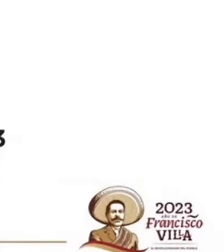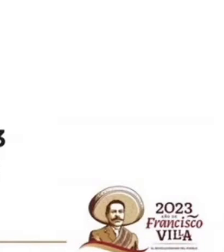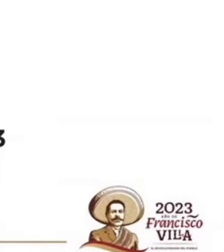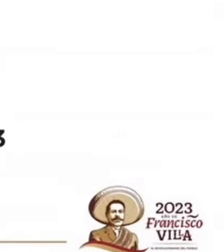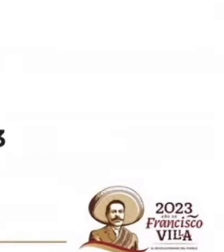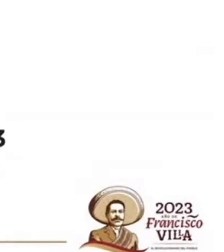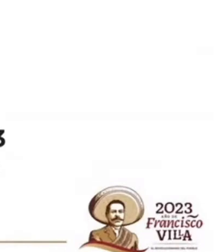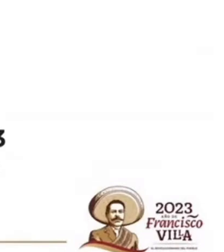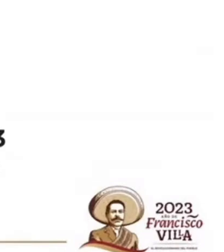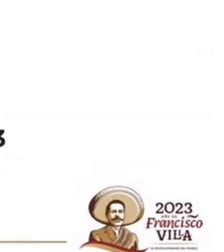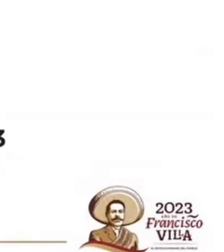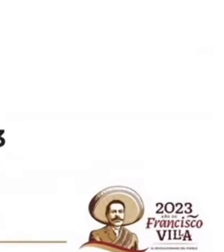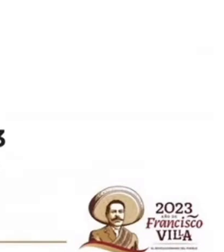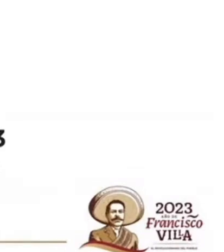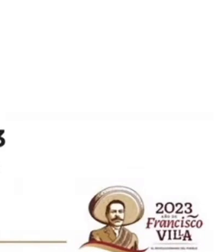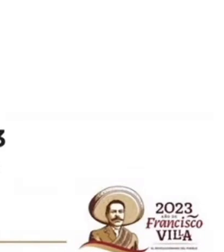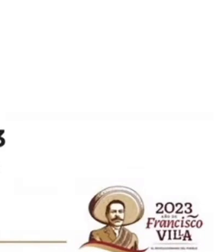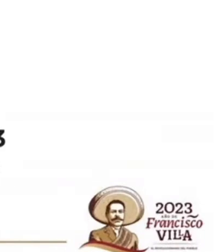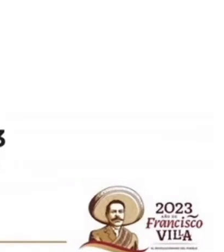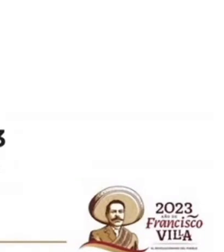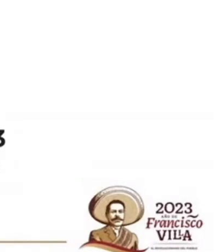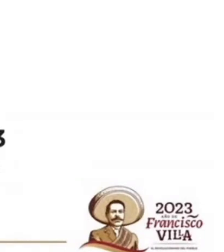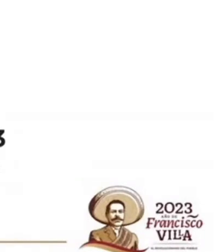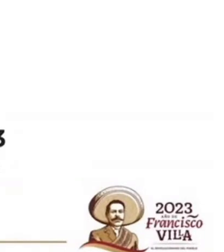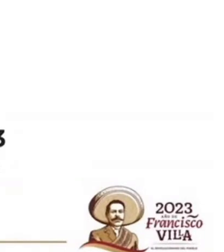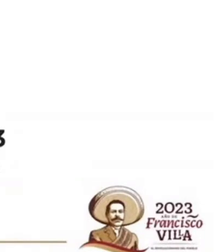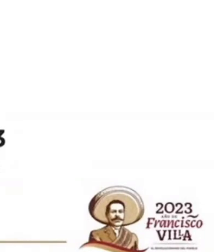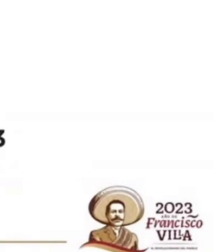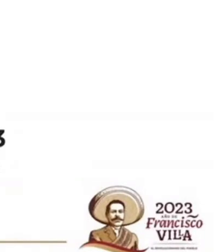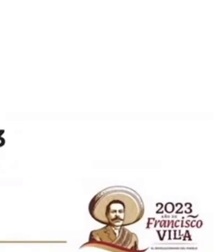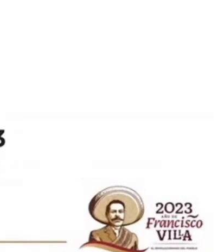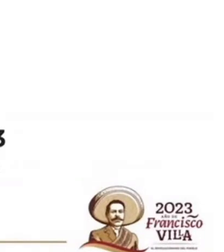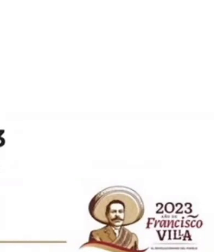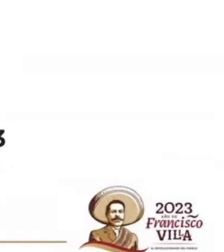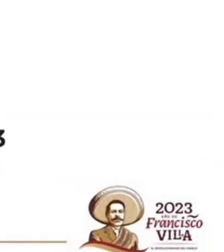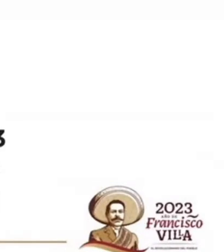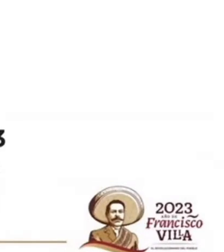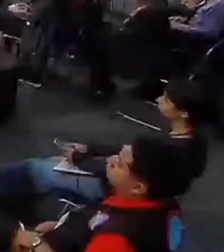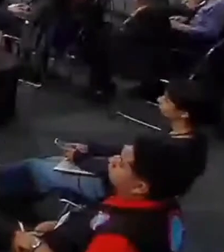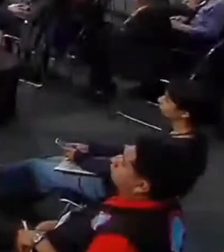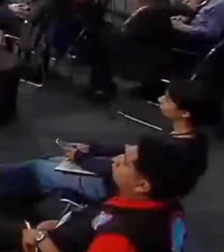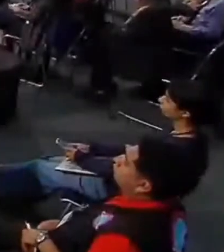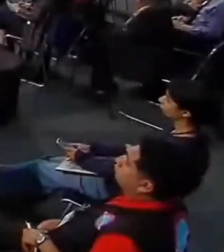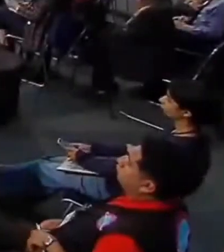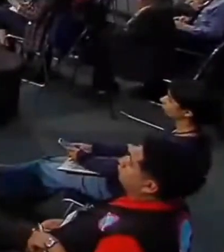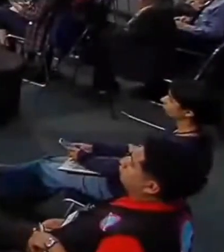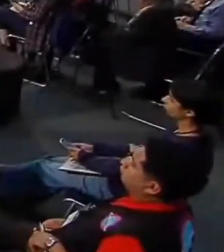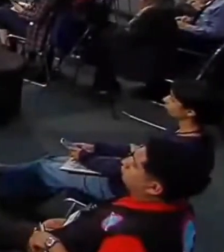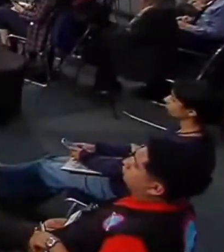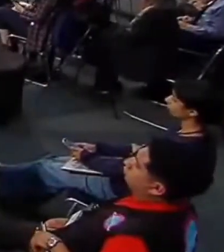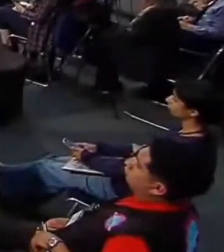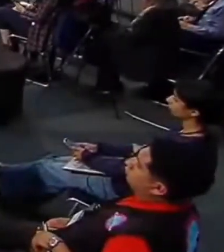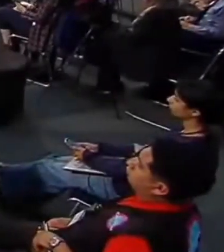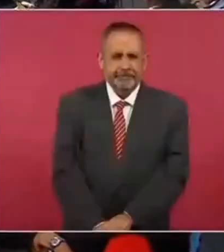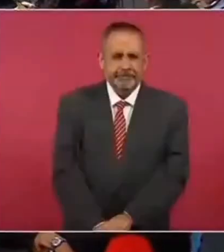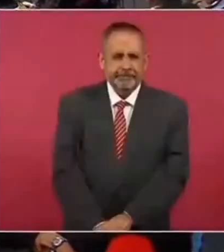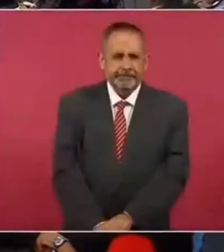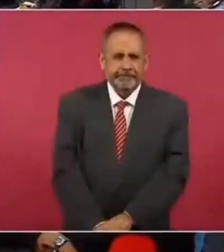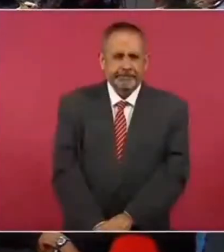.463 docentes. Estaríamos hablando, en el caso de estudiantes,